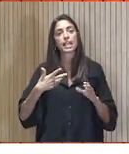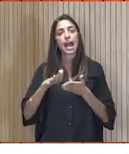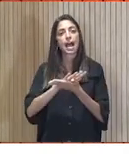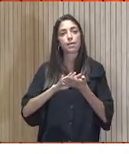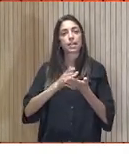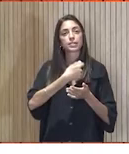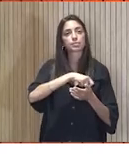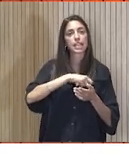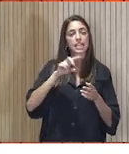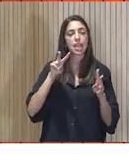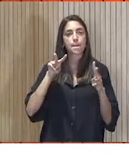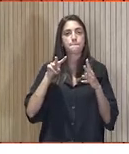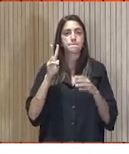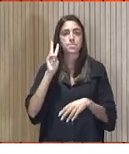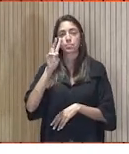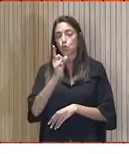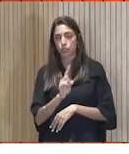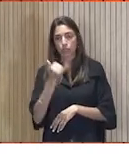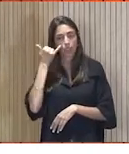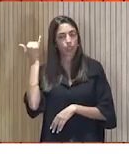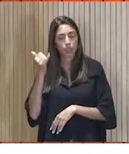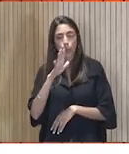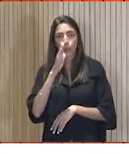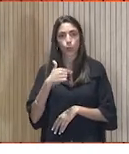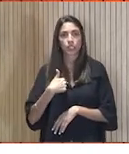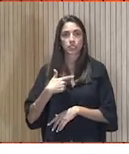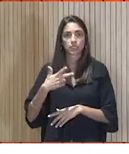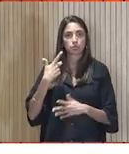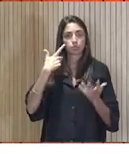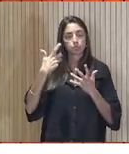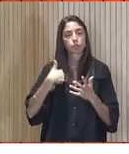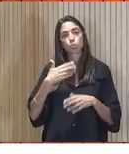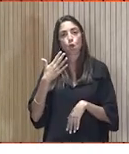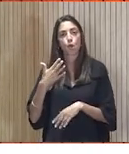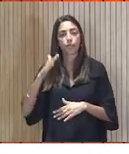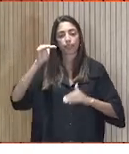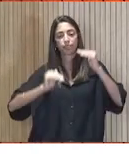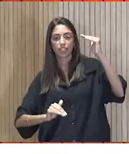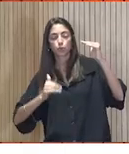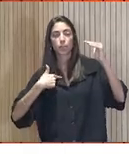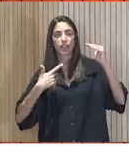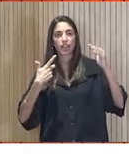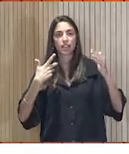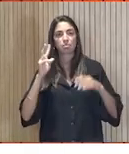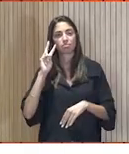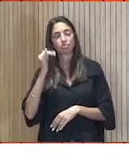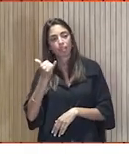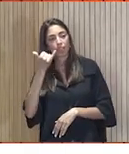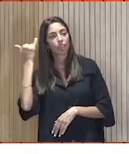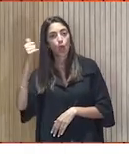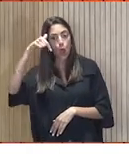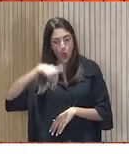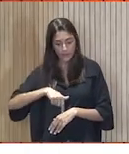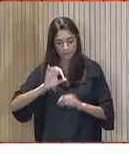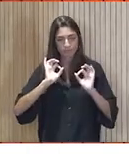desigualdad. Muy, muy ilustrativo. Cómo invisibilizamos la desigualdad de modo habitual. Hoy aquí se ha visibilizado